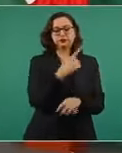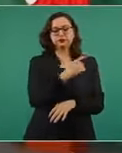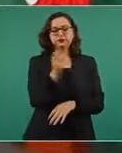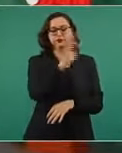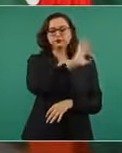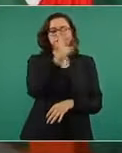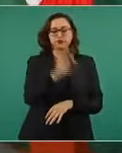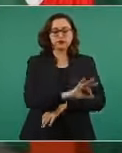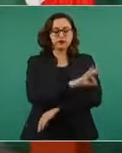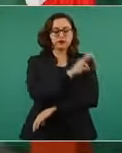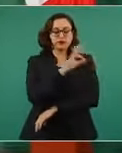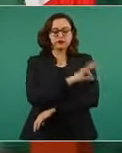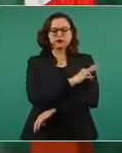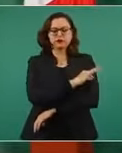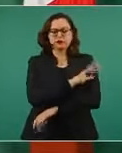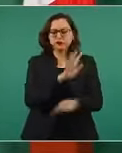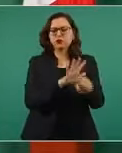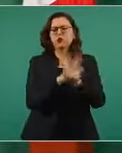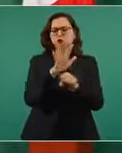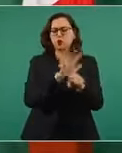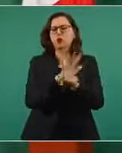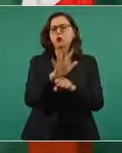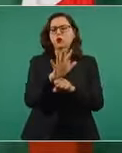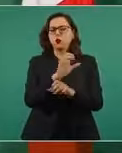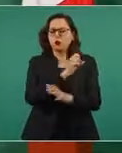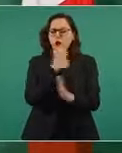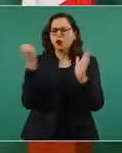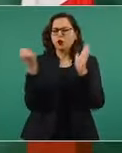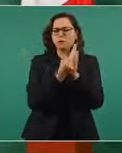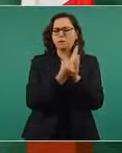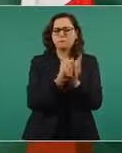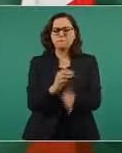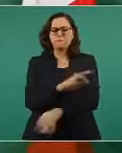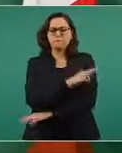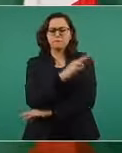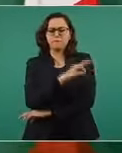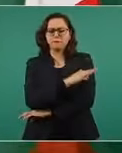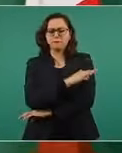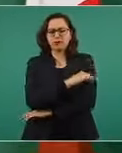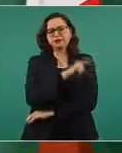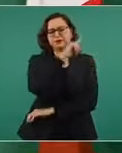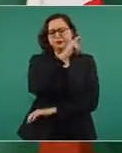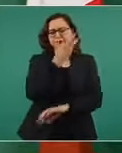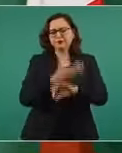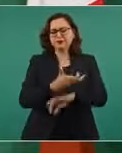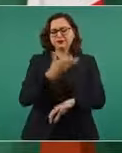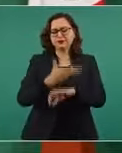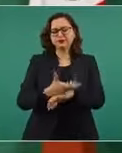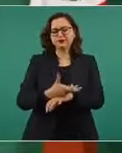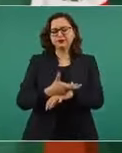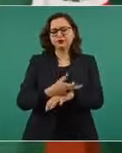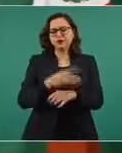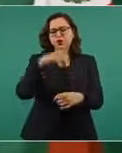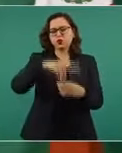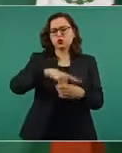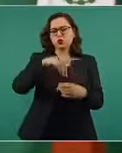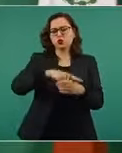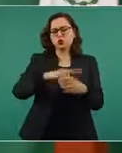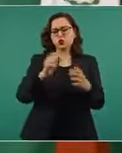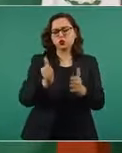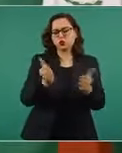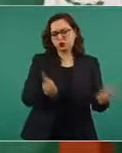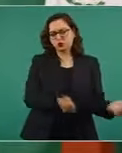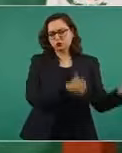utilizando las vacunas que nos donaron del gobierno